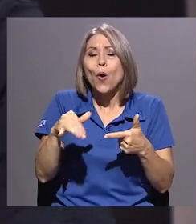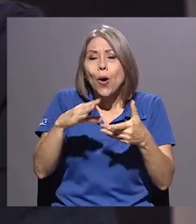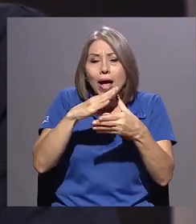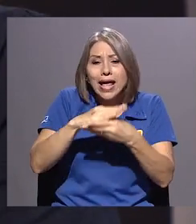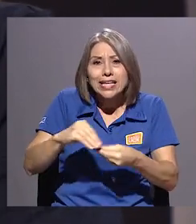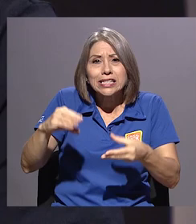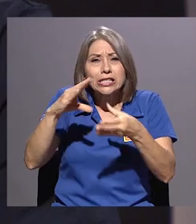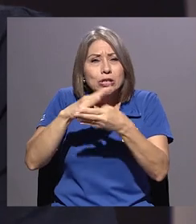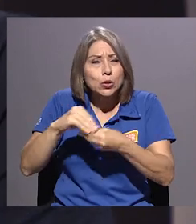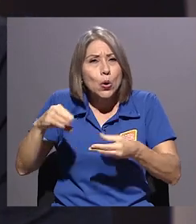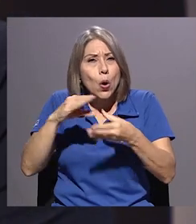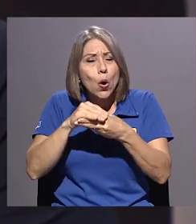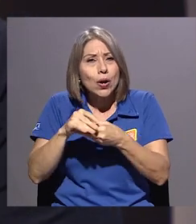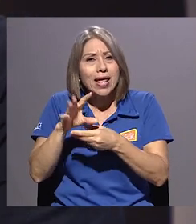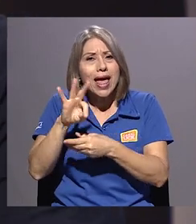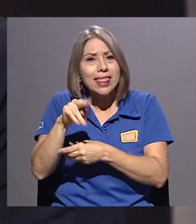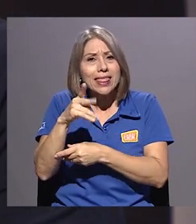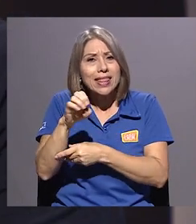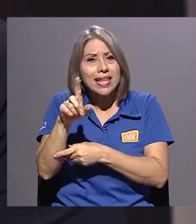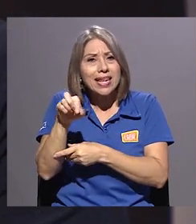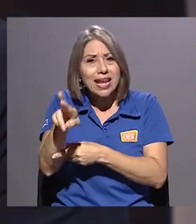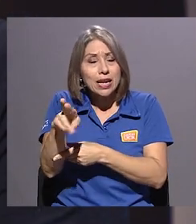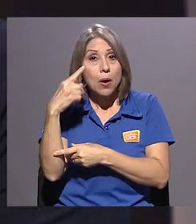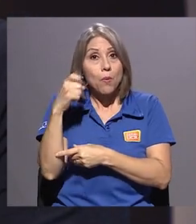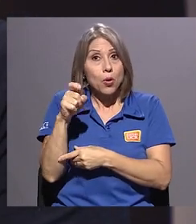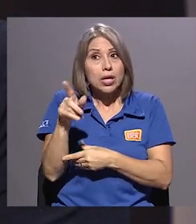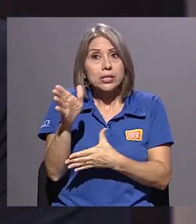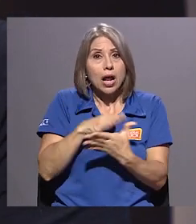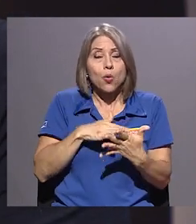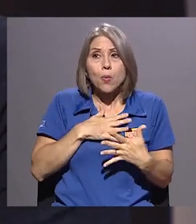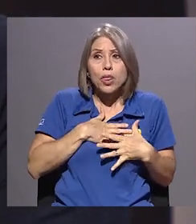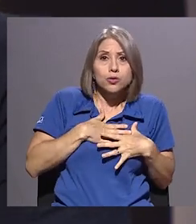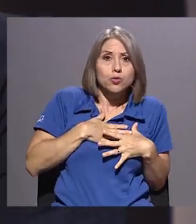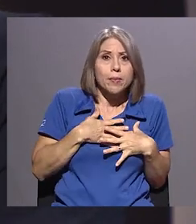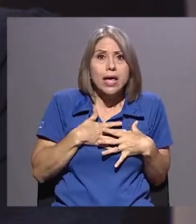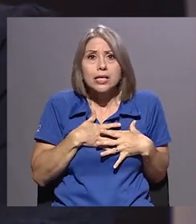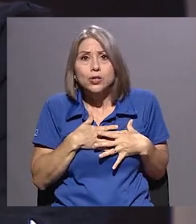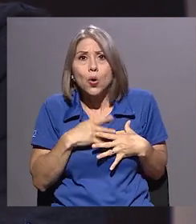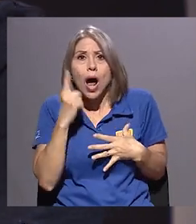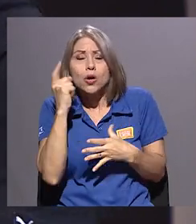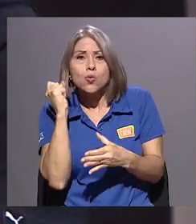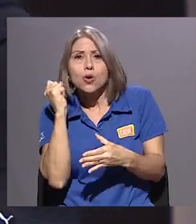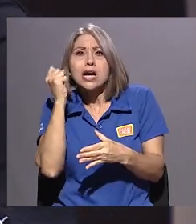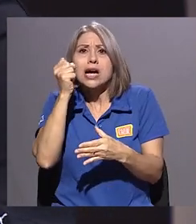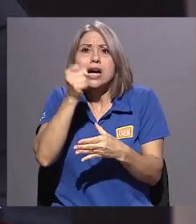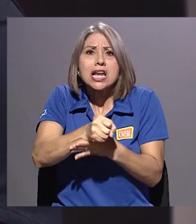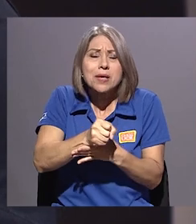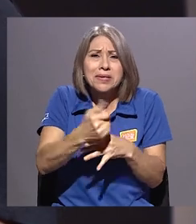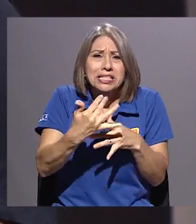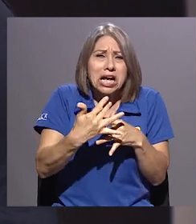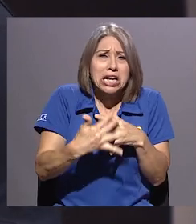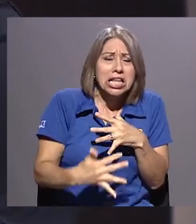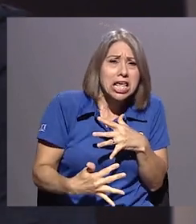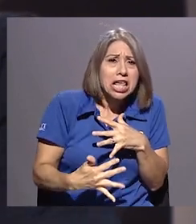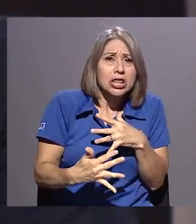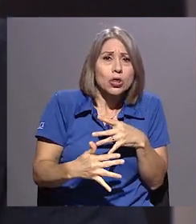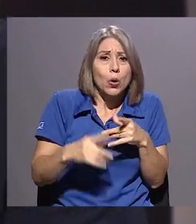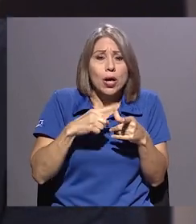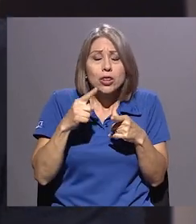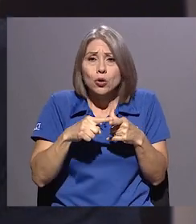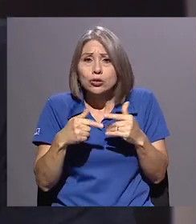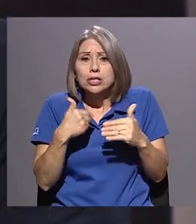donde hay un crimen sangriento y el público con el protagonista van descubriendo juntos las pistas.